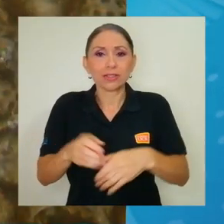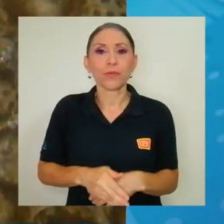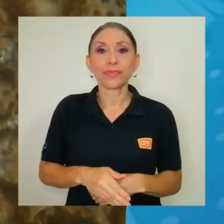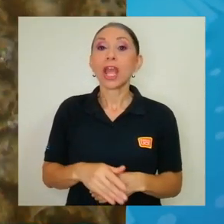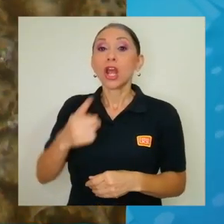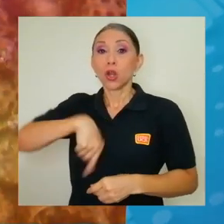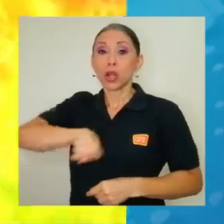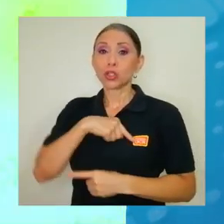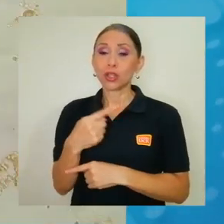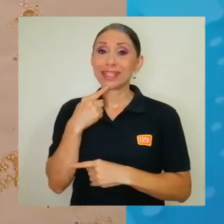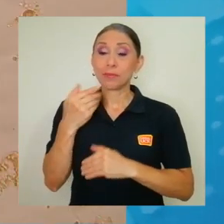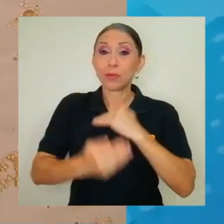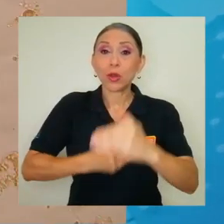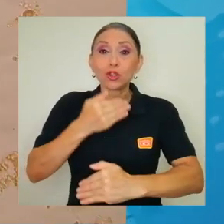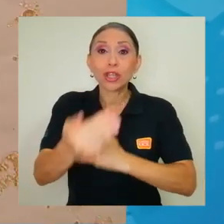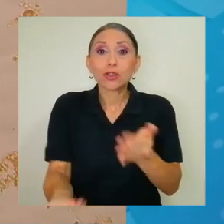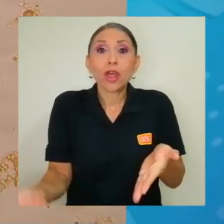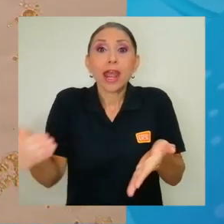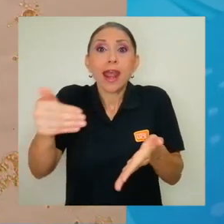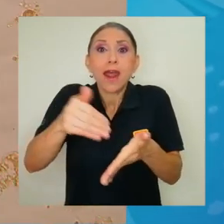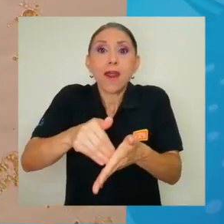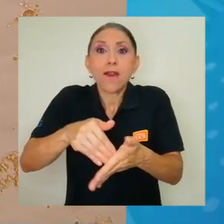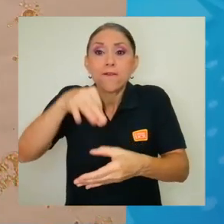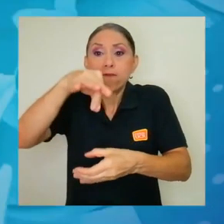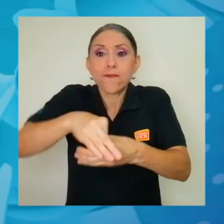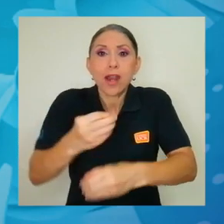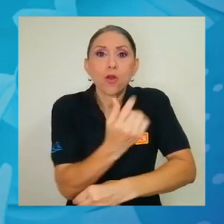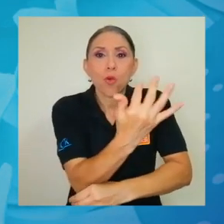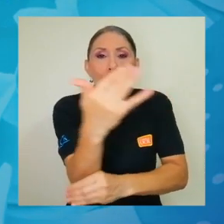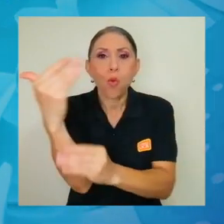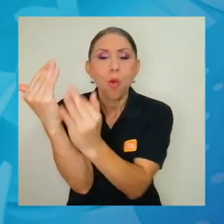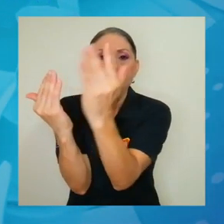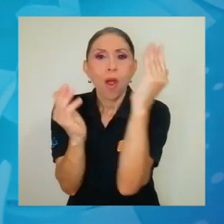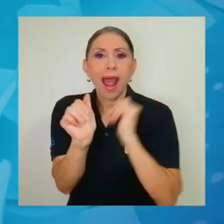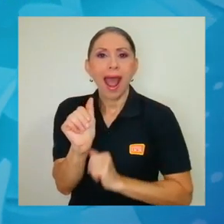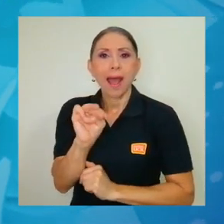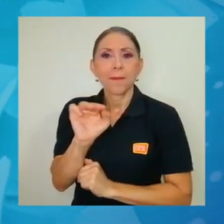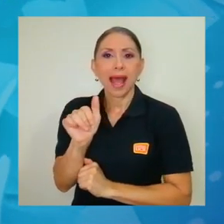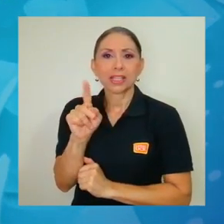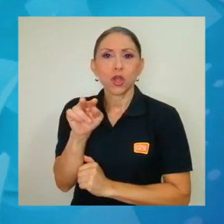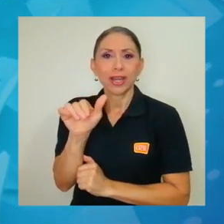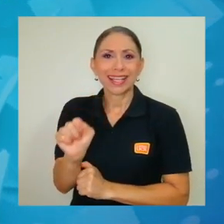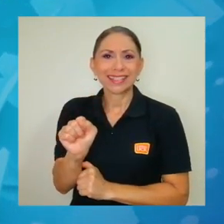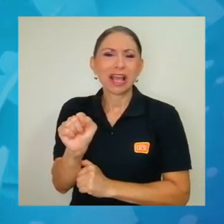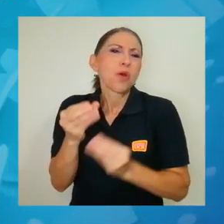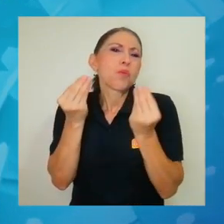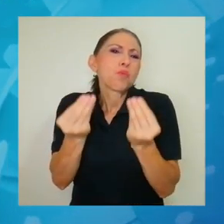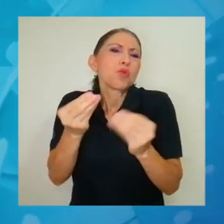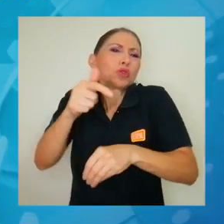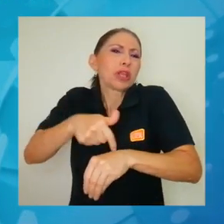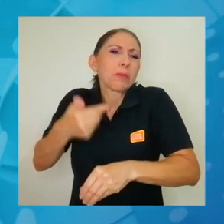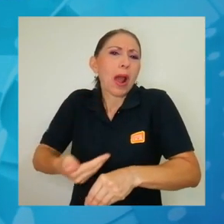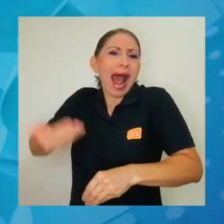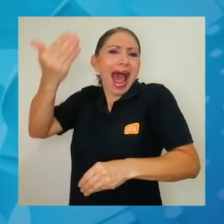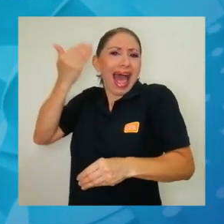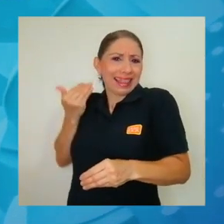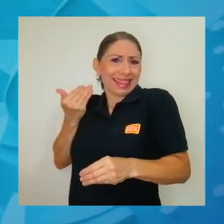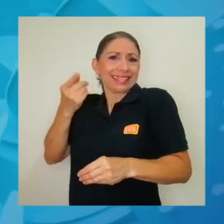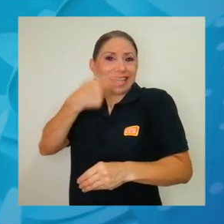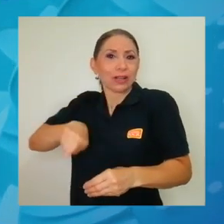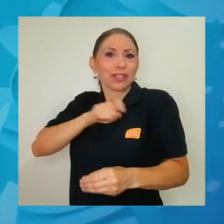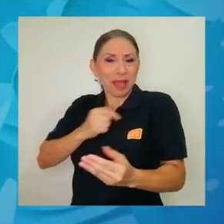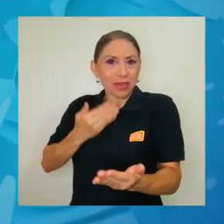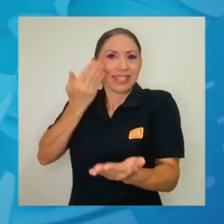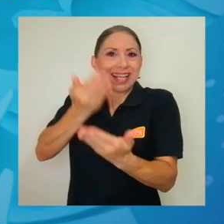que el proceso de recuperación del bosque amazónico venía muchísimo antes de la llegada de los españoles. O sea, ya